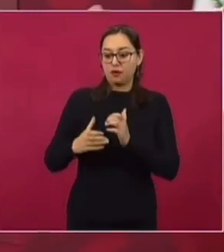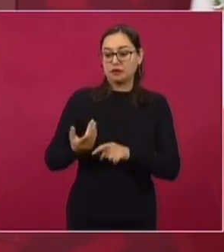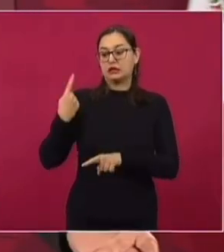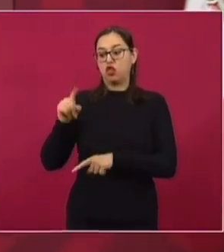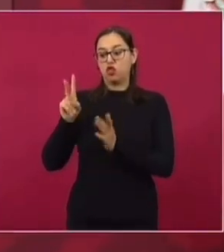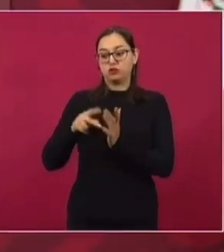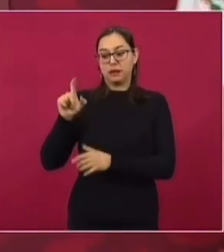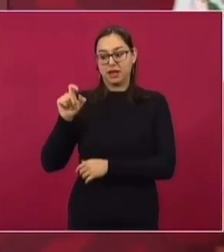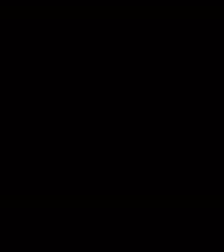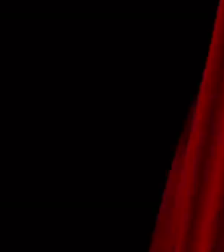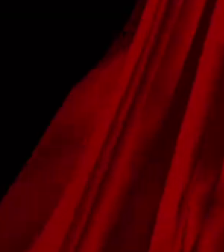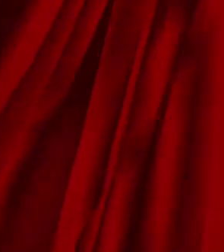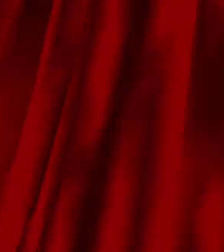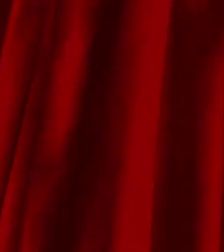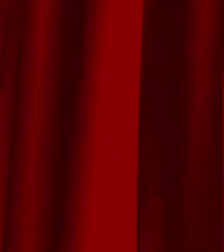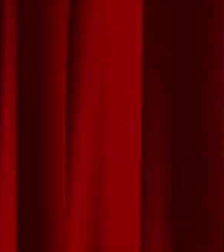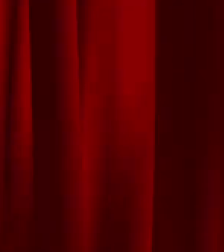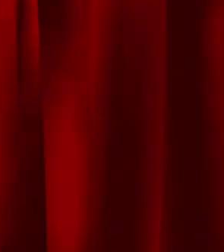por las condiciones que ya sabemos.